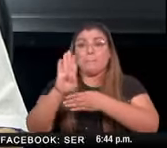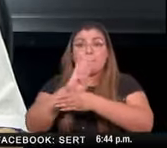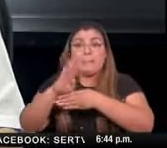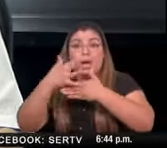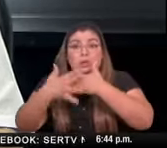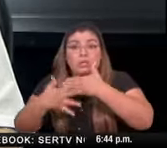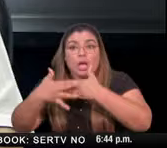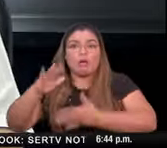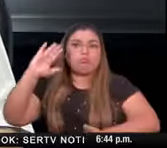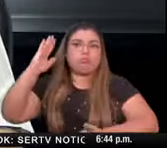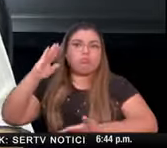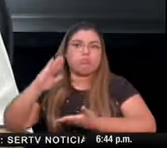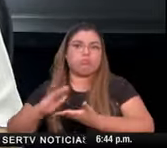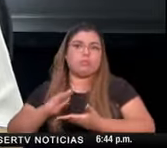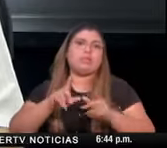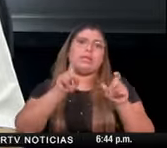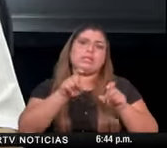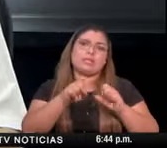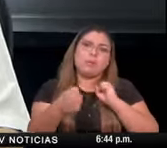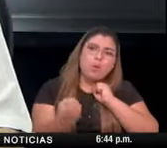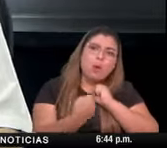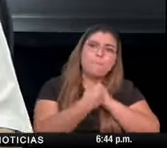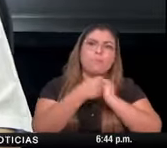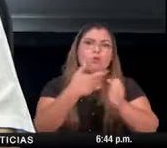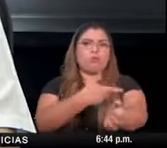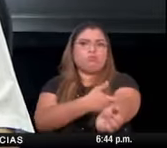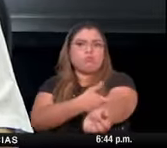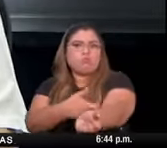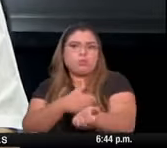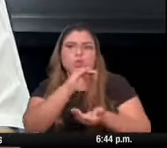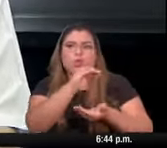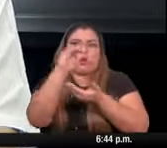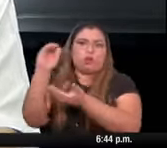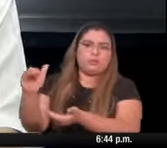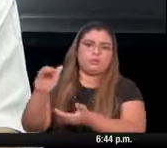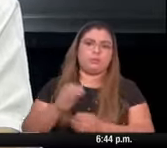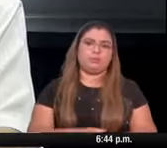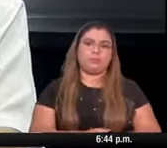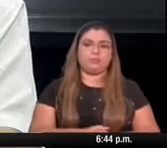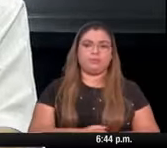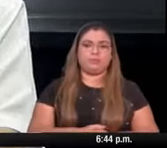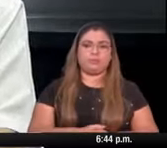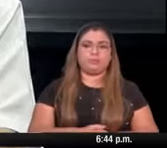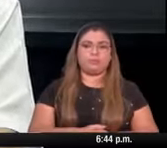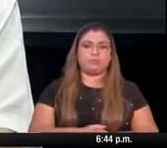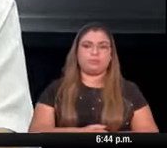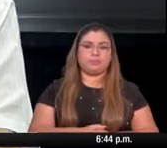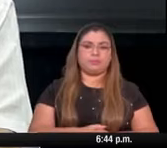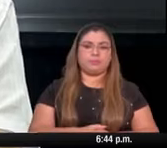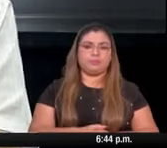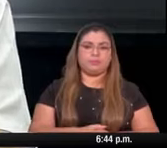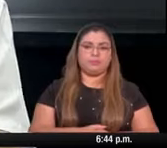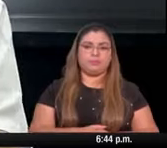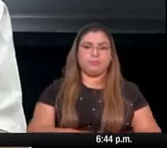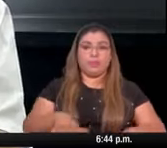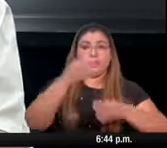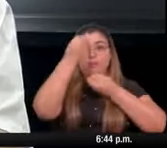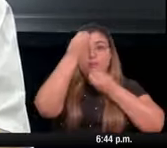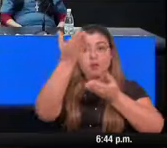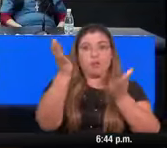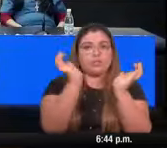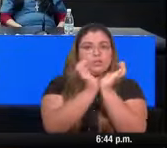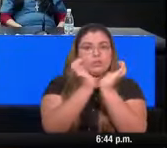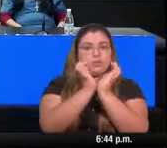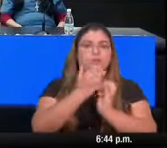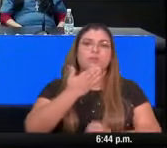sangre necesita la contribución de todos ustedes estas son las informaciones que la caja de seguro social hoy desea compartir con todos ustedes muchas